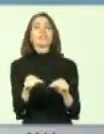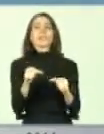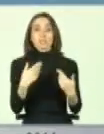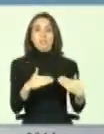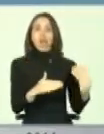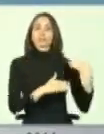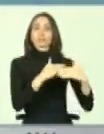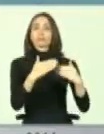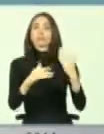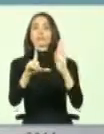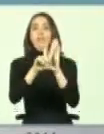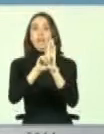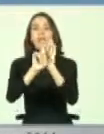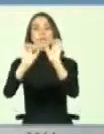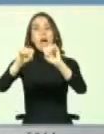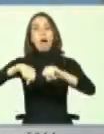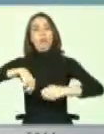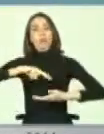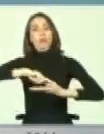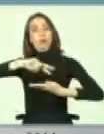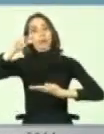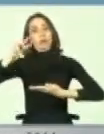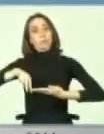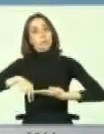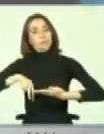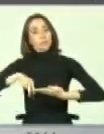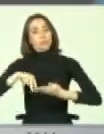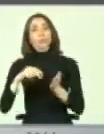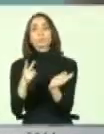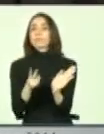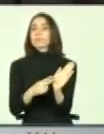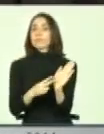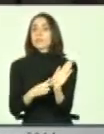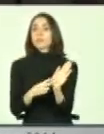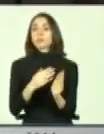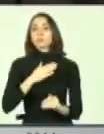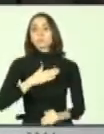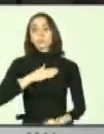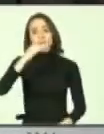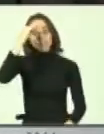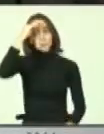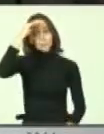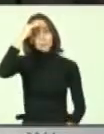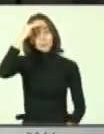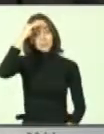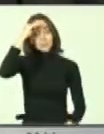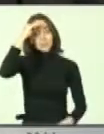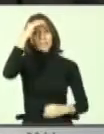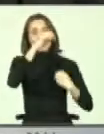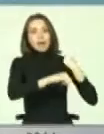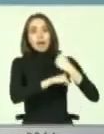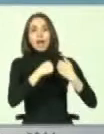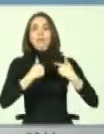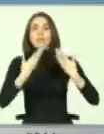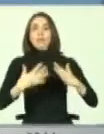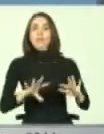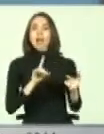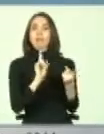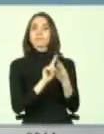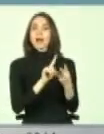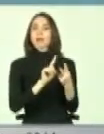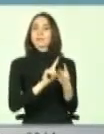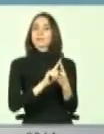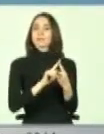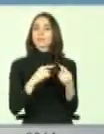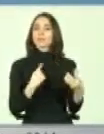legislación y aprobamos incluso la convención, la verdad es que en mi experiencia, con los años que yo participé como